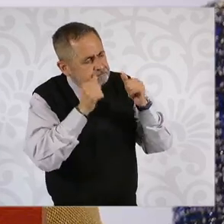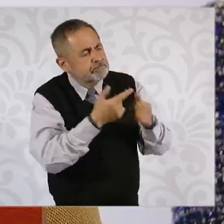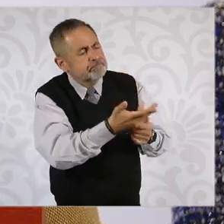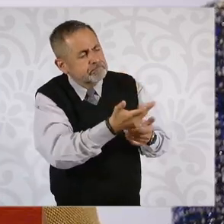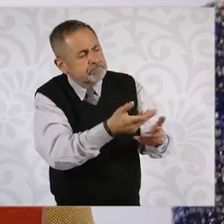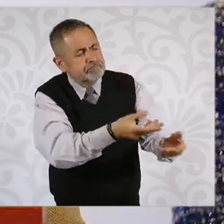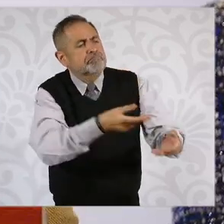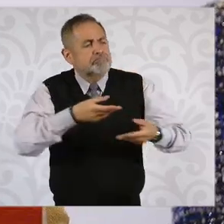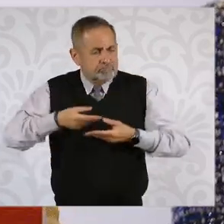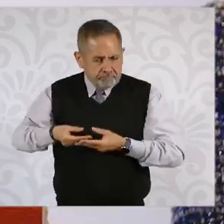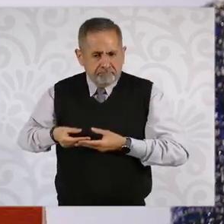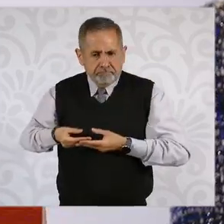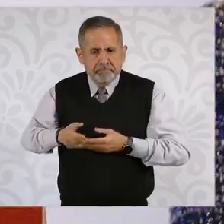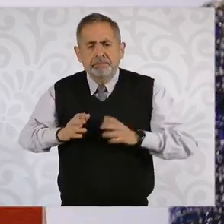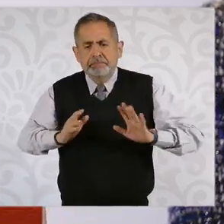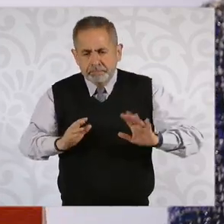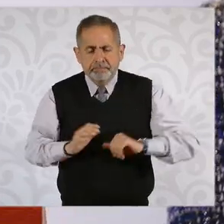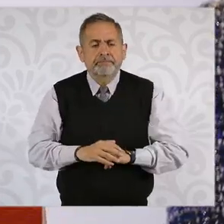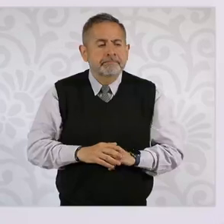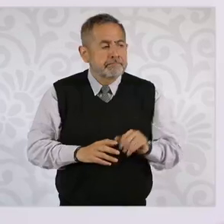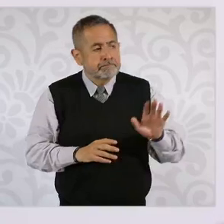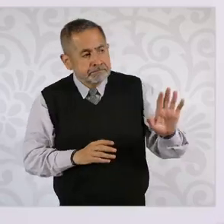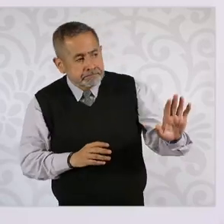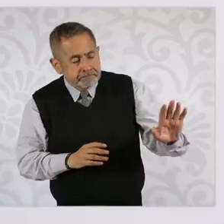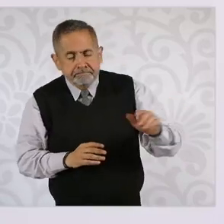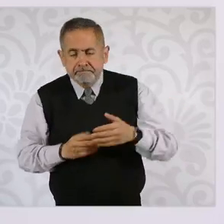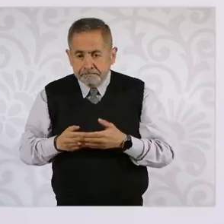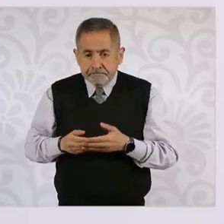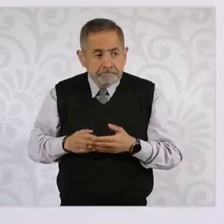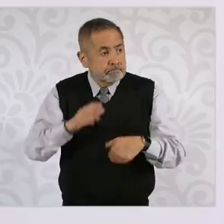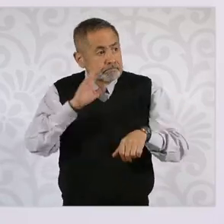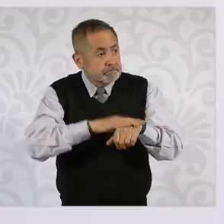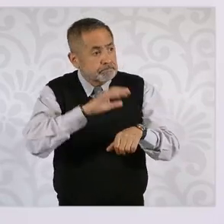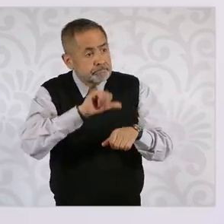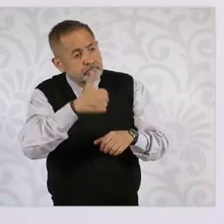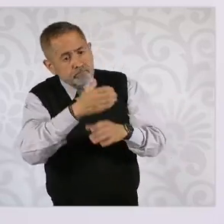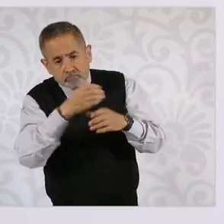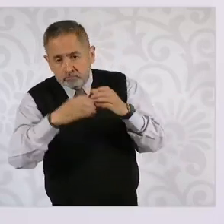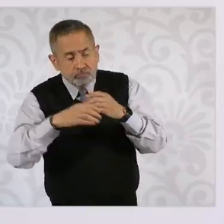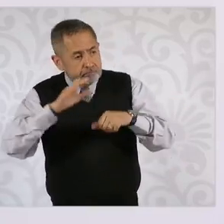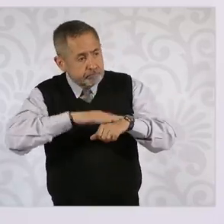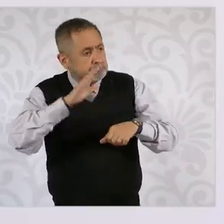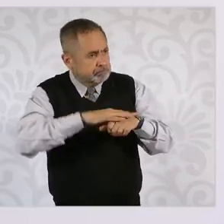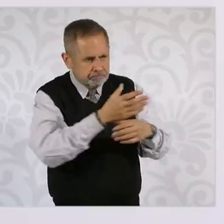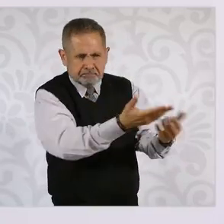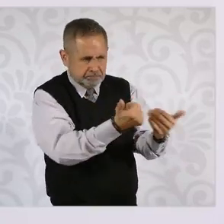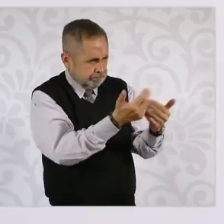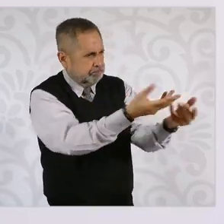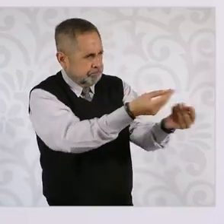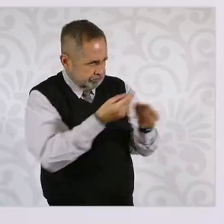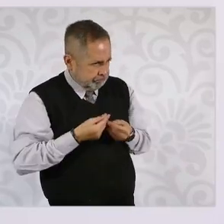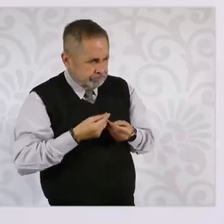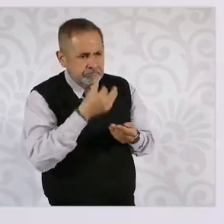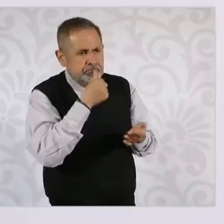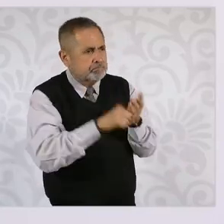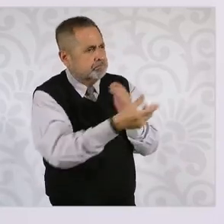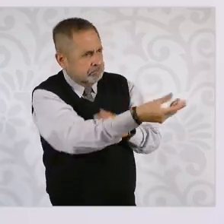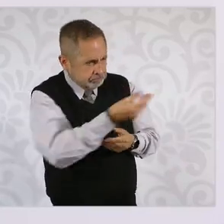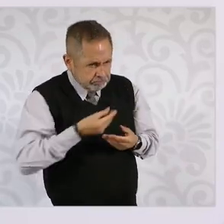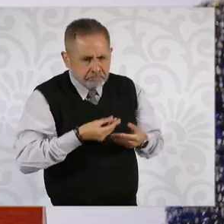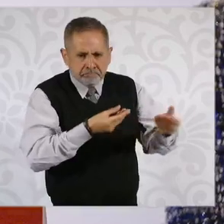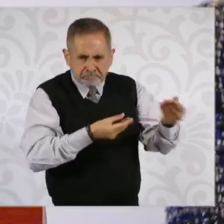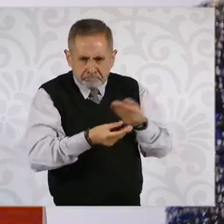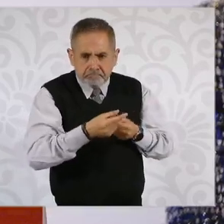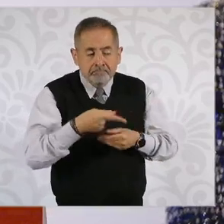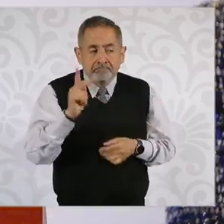Y quedamos de que si tenían algunos otros comentarios al respecto, los recibiríamos, pero les dejamos